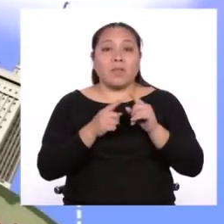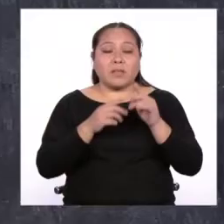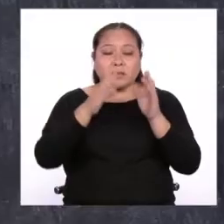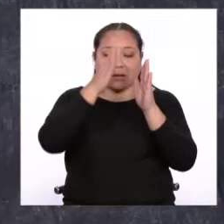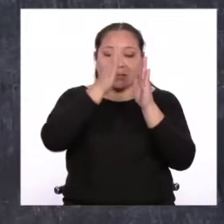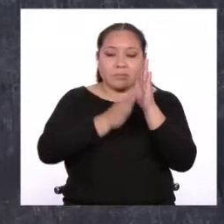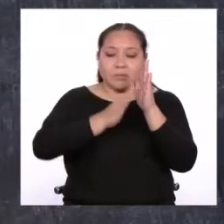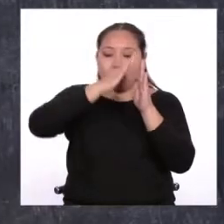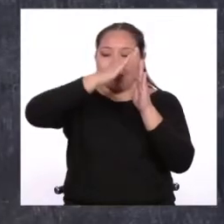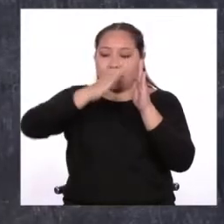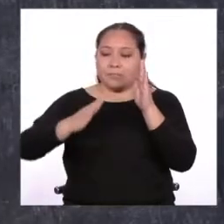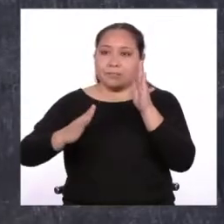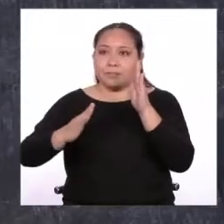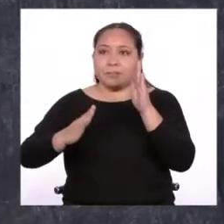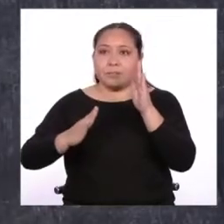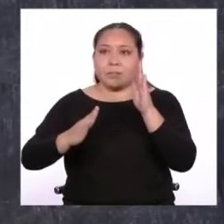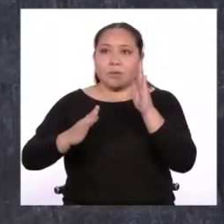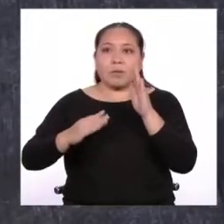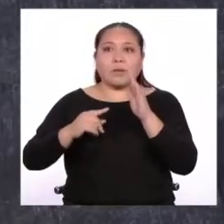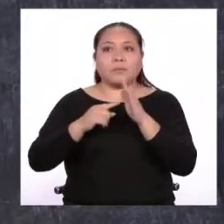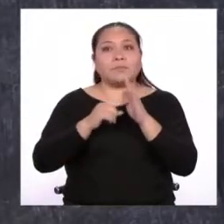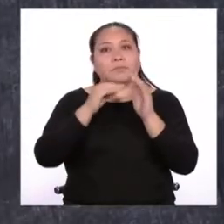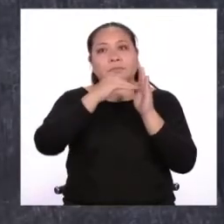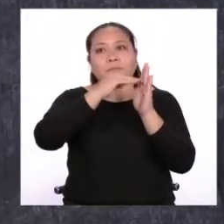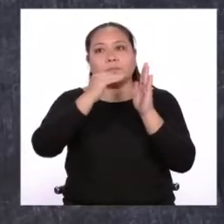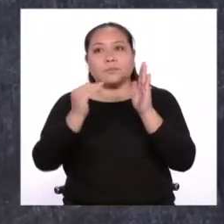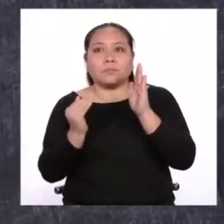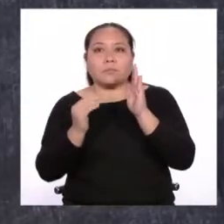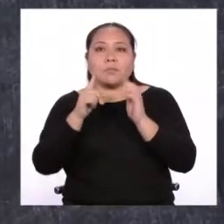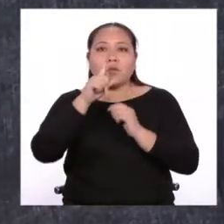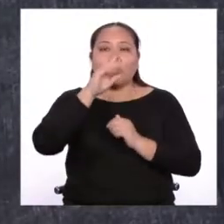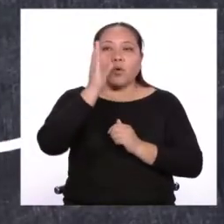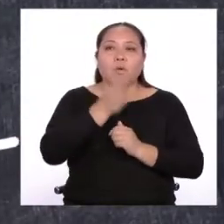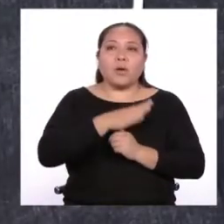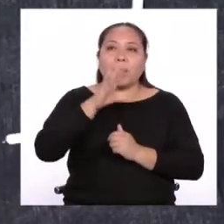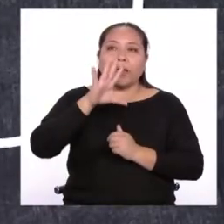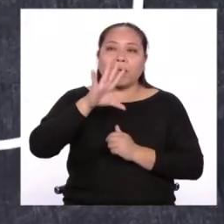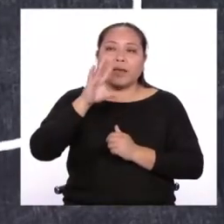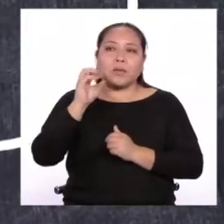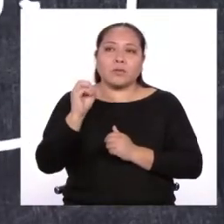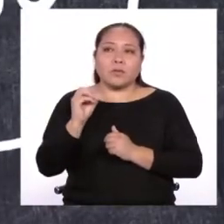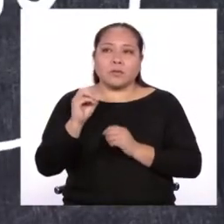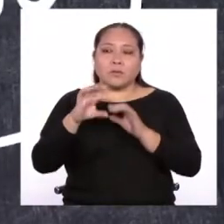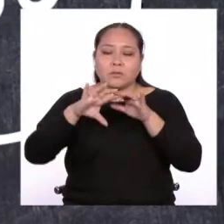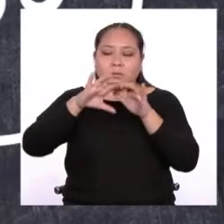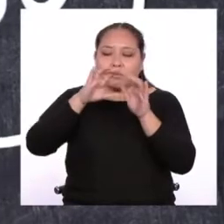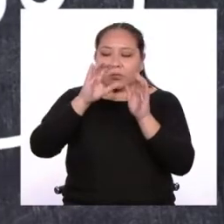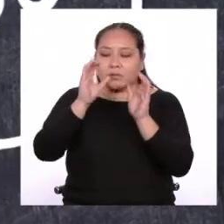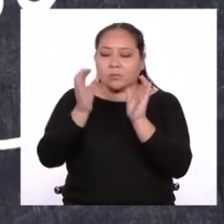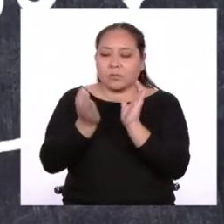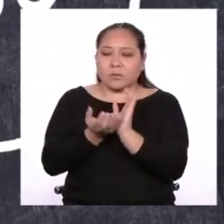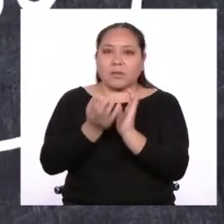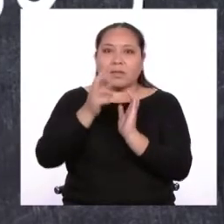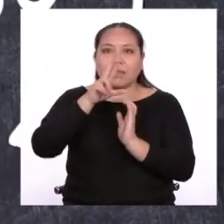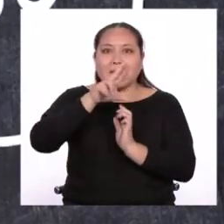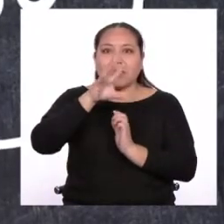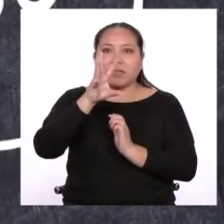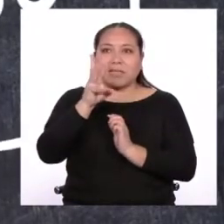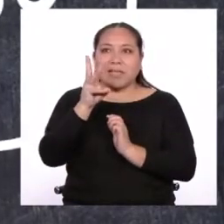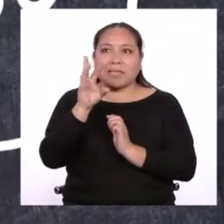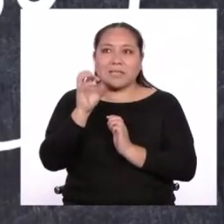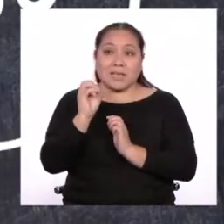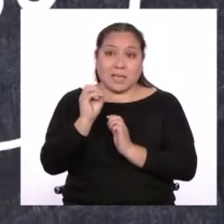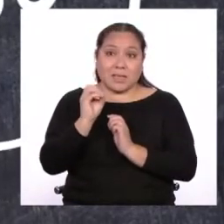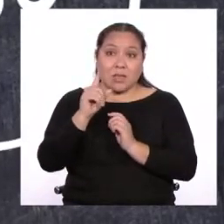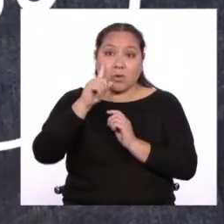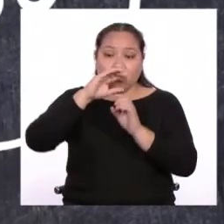ciudades, Eratóstenes calculó que aquella diferencia era un quincuagésimo de los 360 grados que tenían los círculos, por